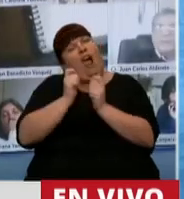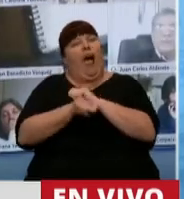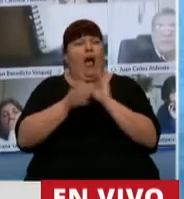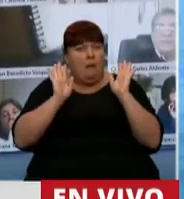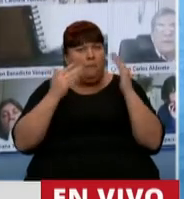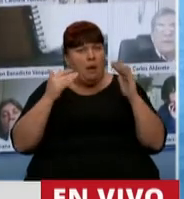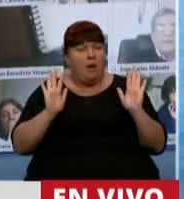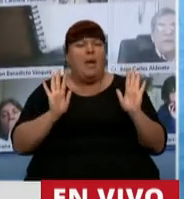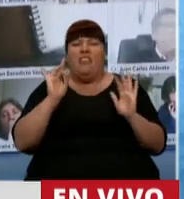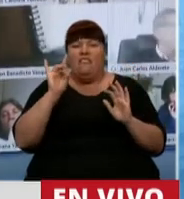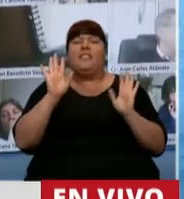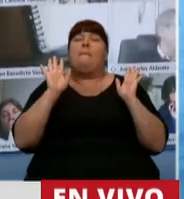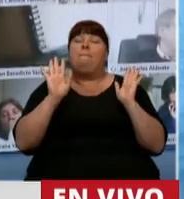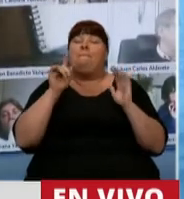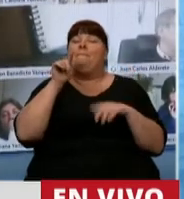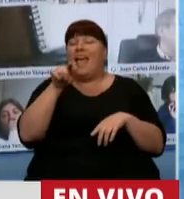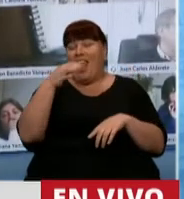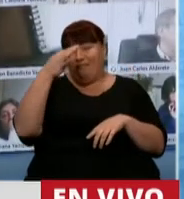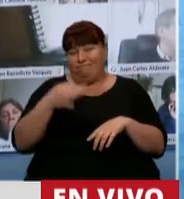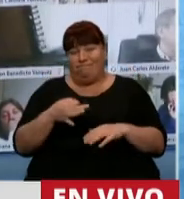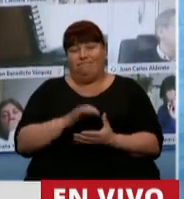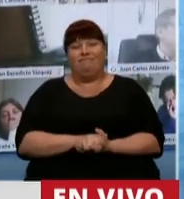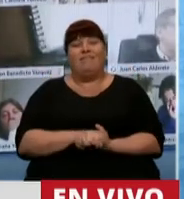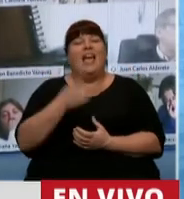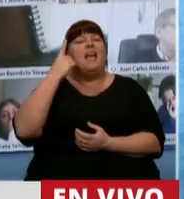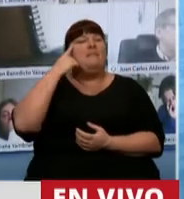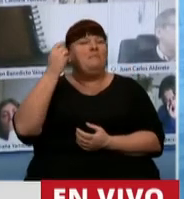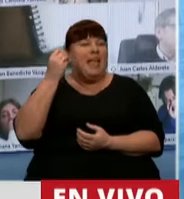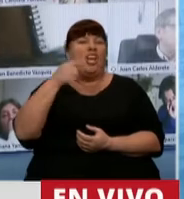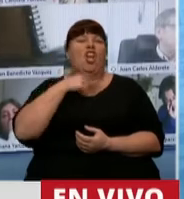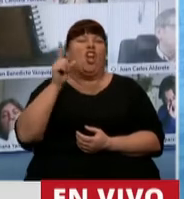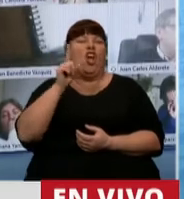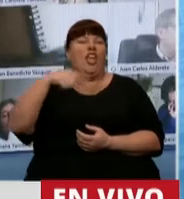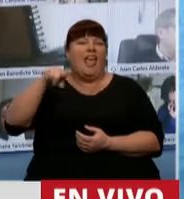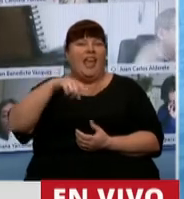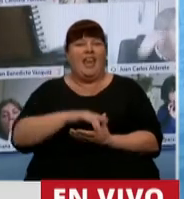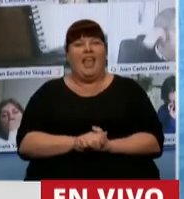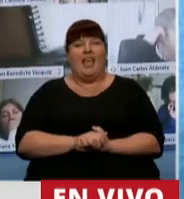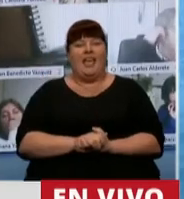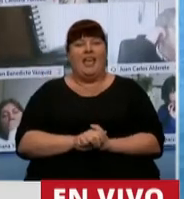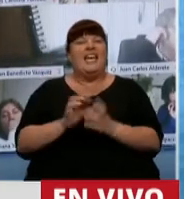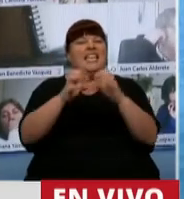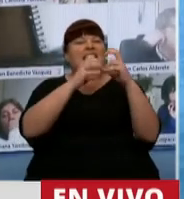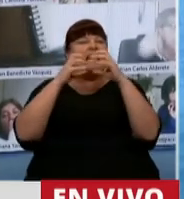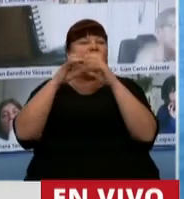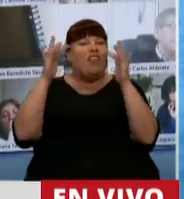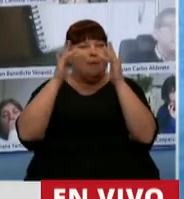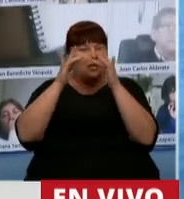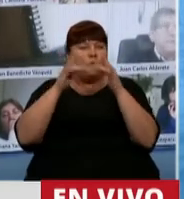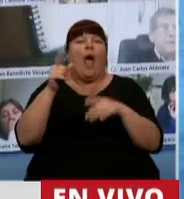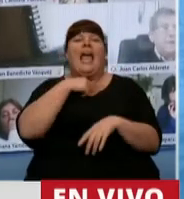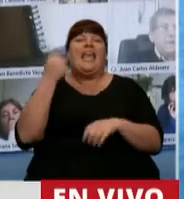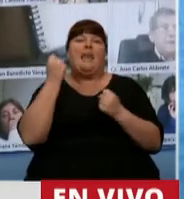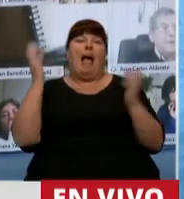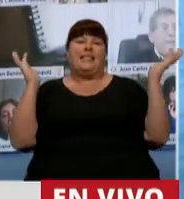voto. Por lo tanto, lo que esconde en realidad la idea de no querer las sesiones remotas y preferir las